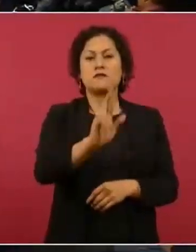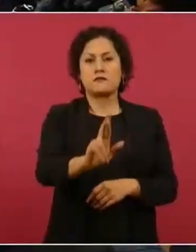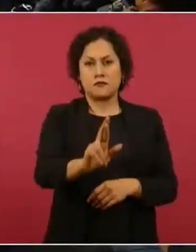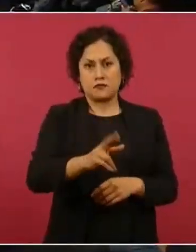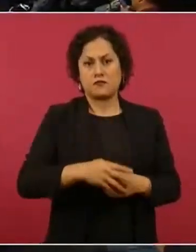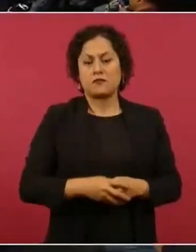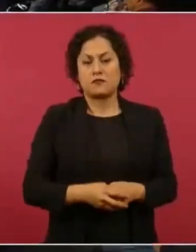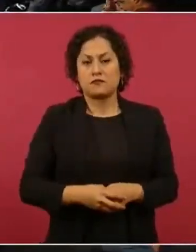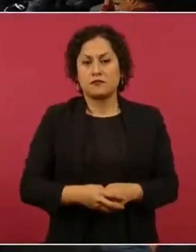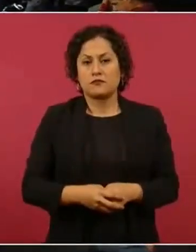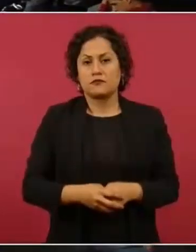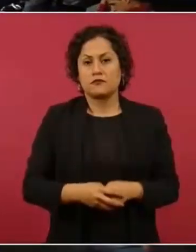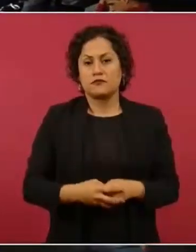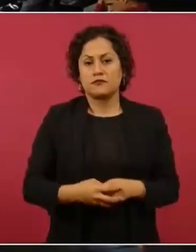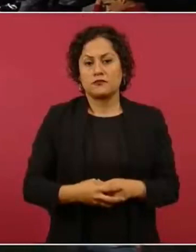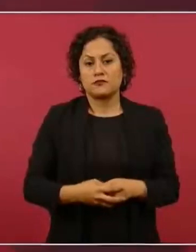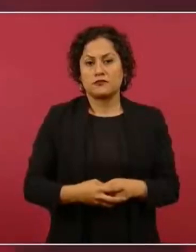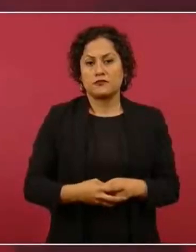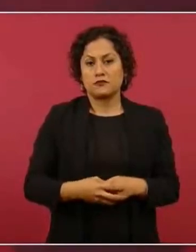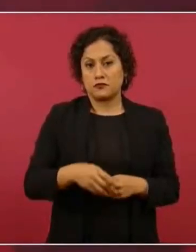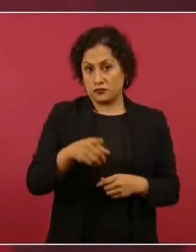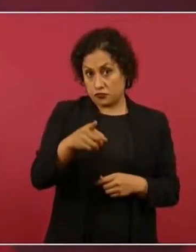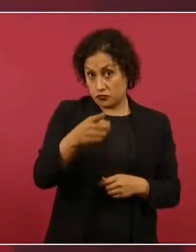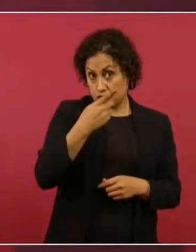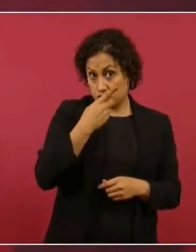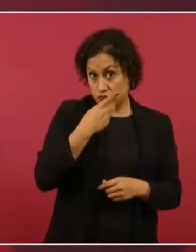hay resultados,